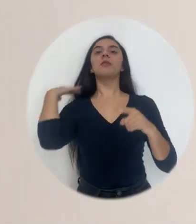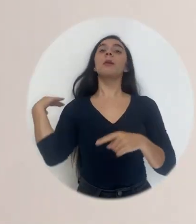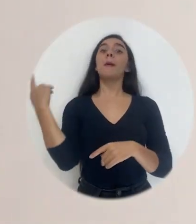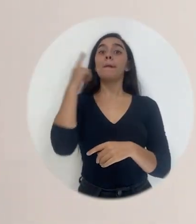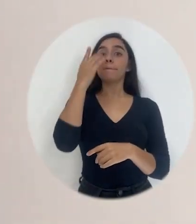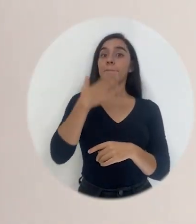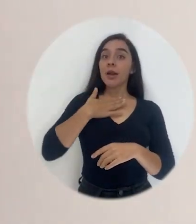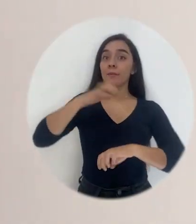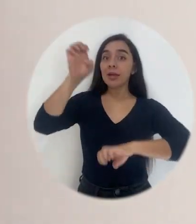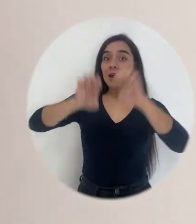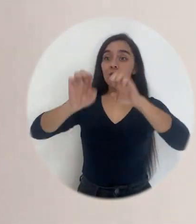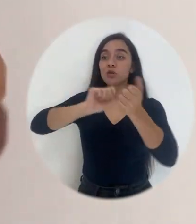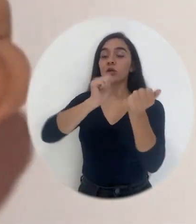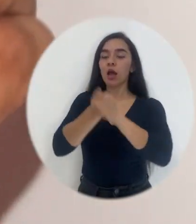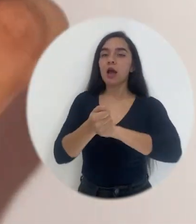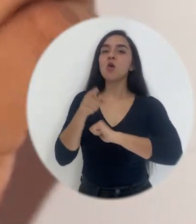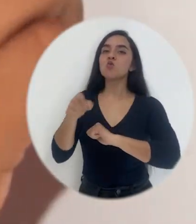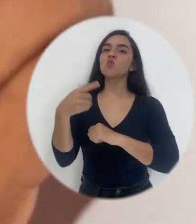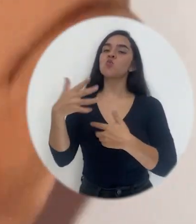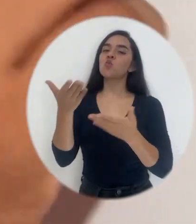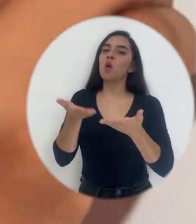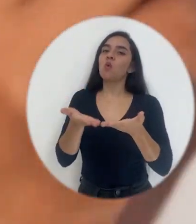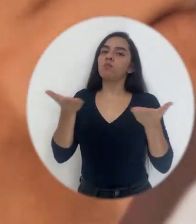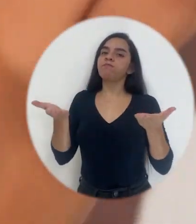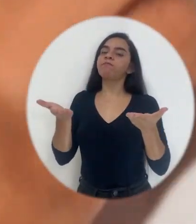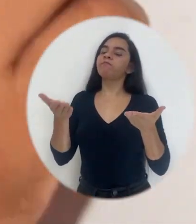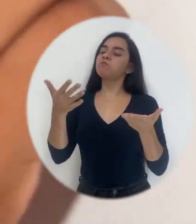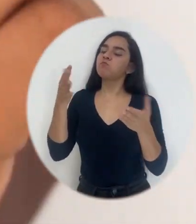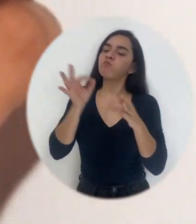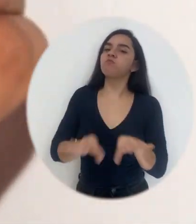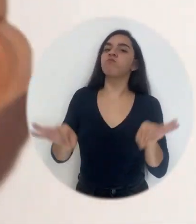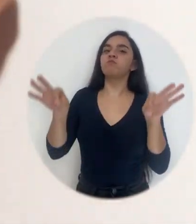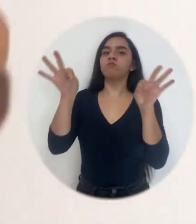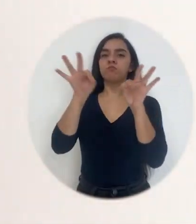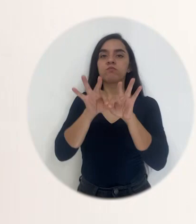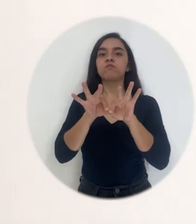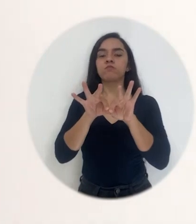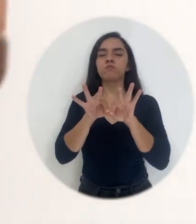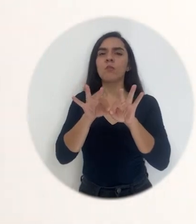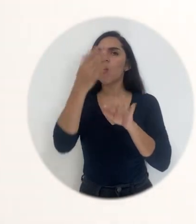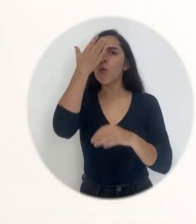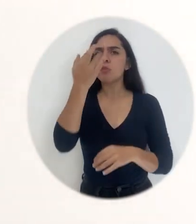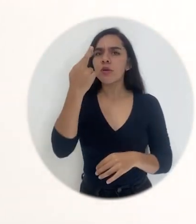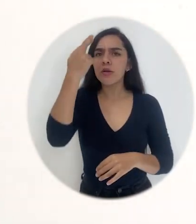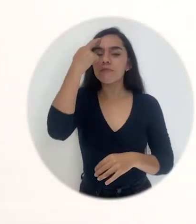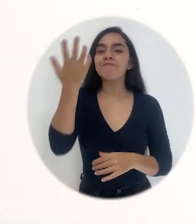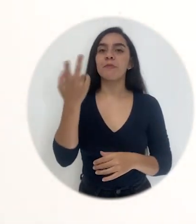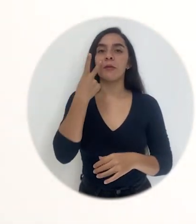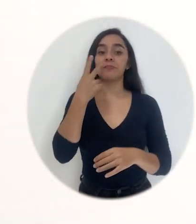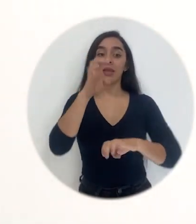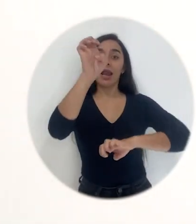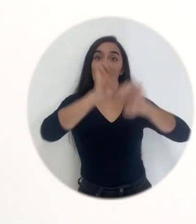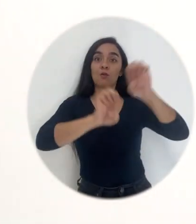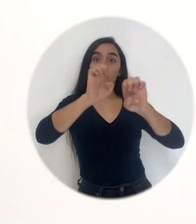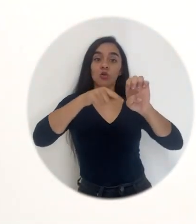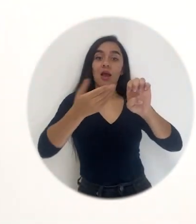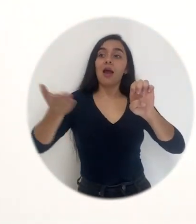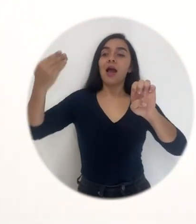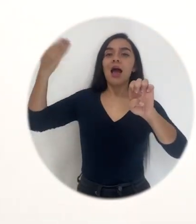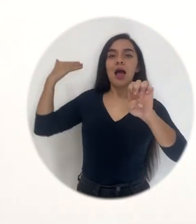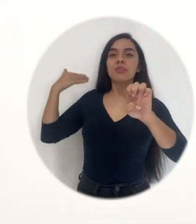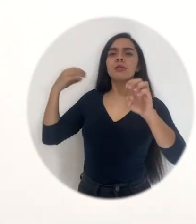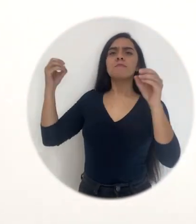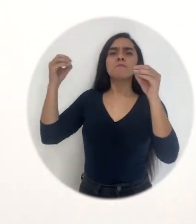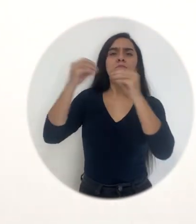Comenté, para mí la evaluación ha sido una herramienta muy importante en ese momento, porque la evaluación antes